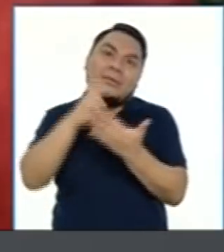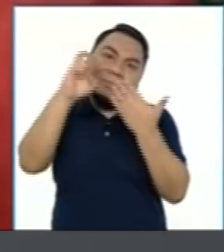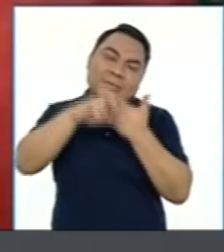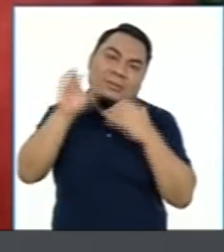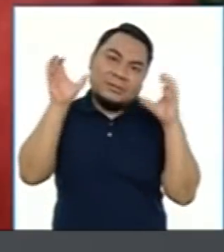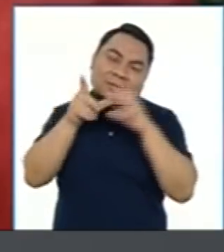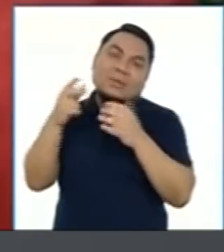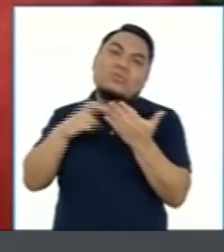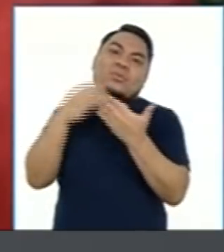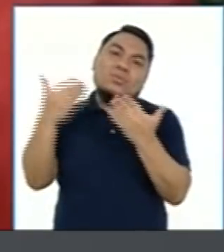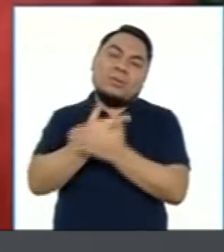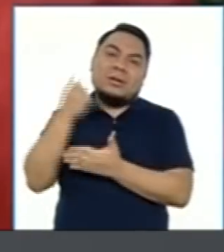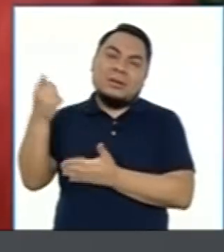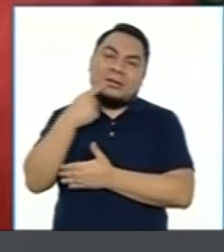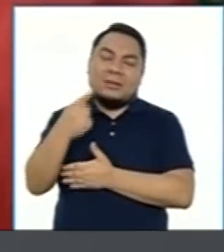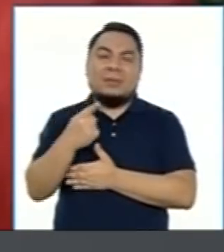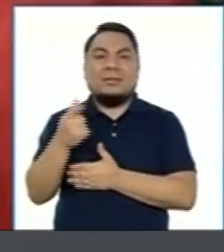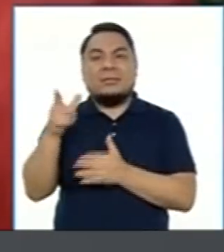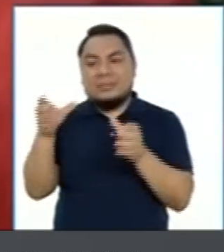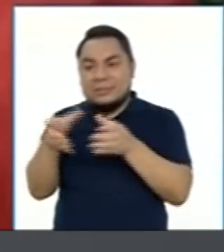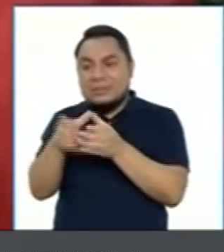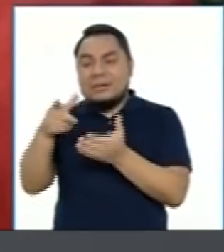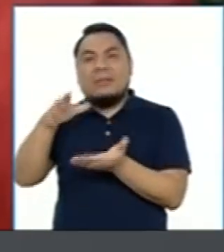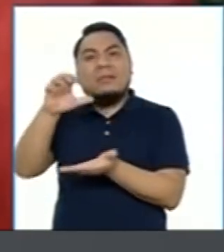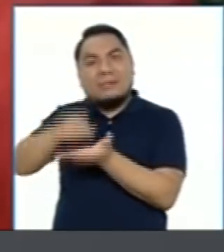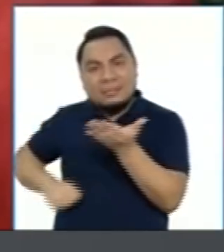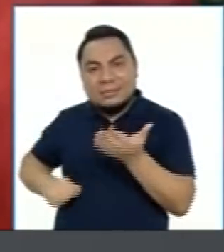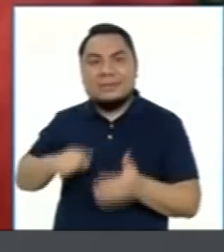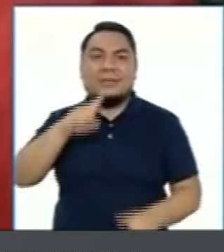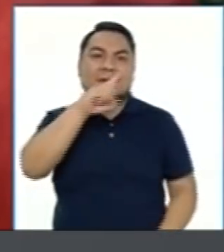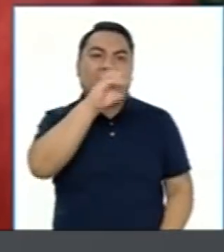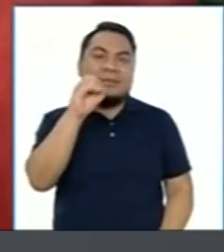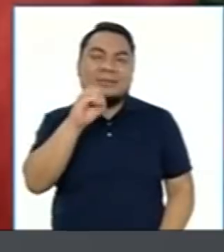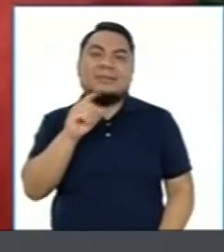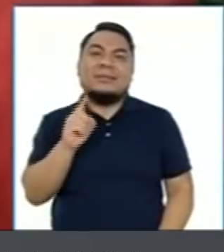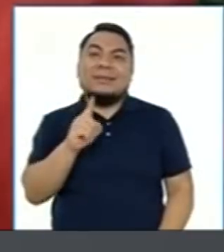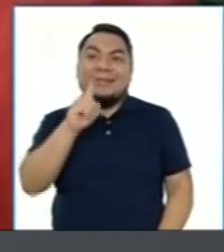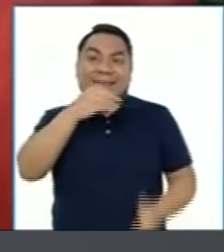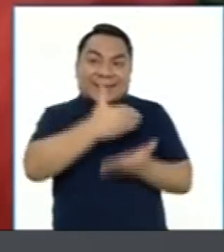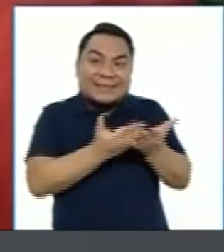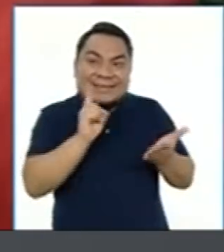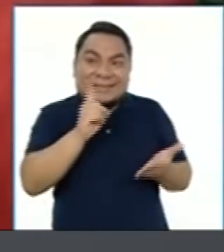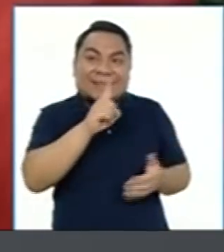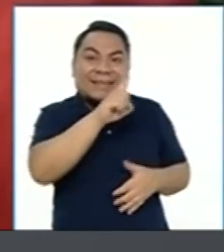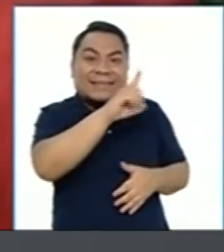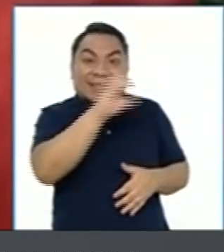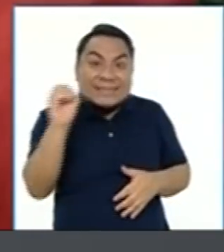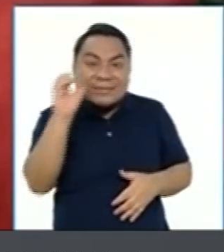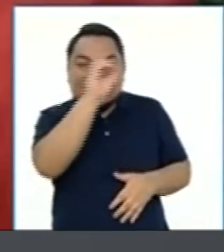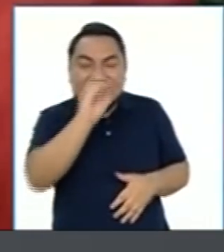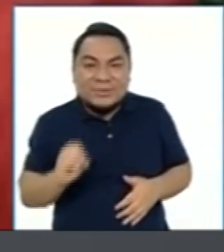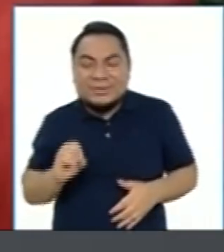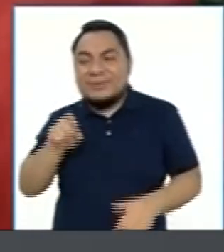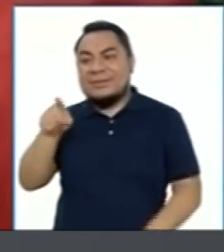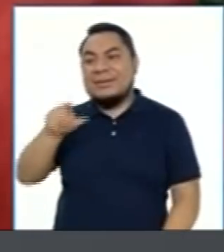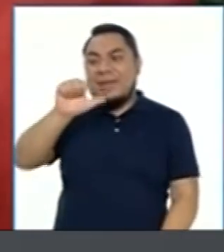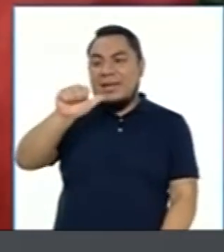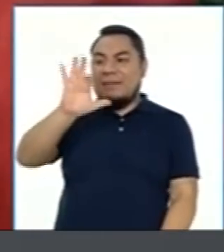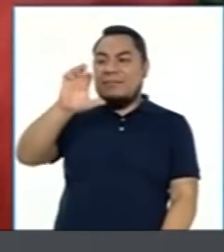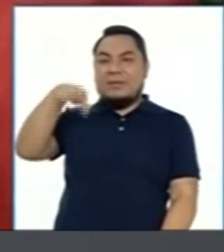de ley del Congreso de la República sobre el retiro, ya no de una parte, sino del 100% de